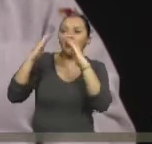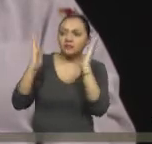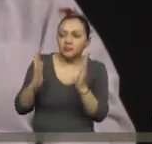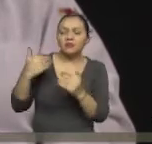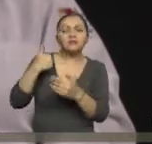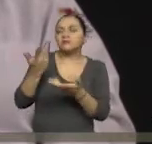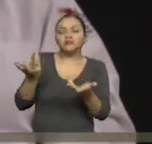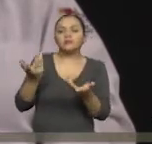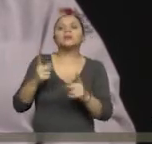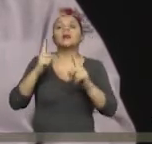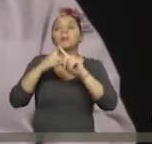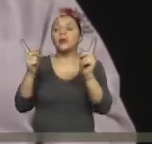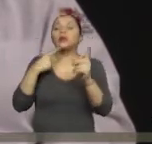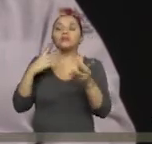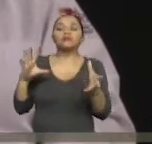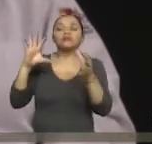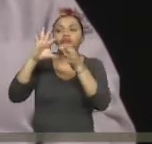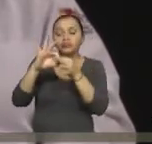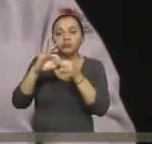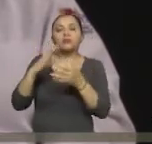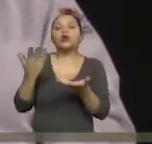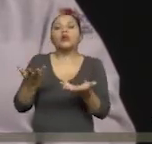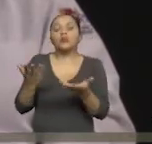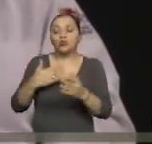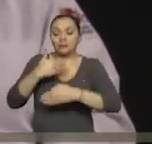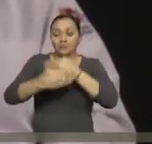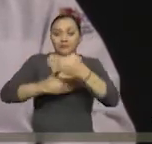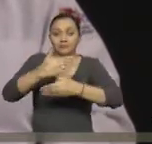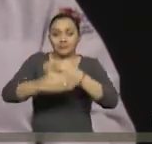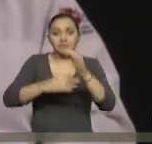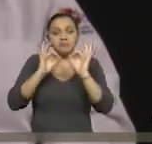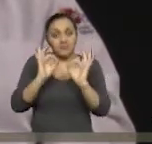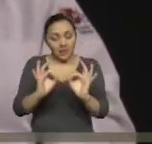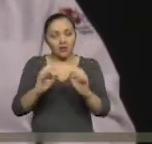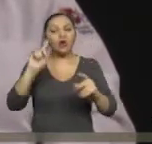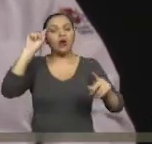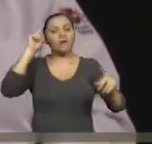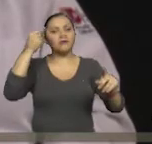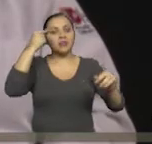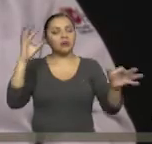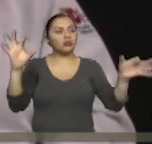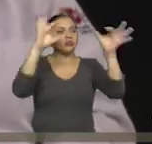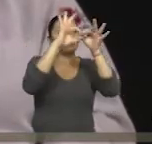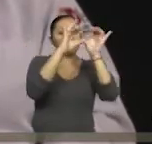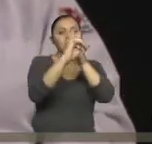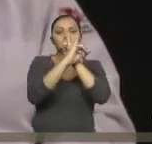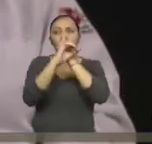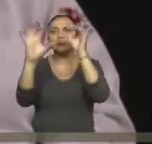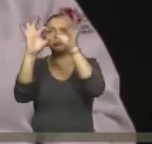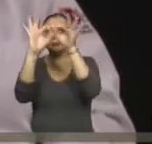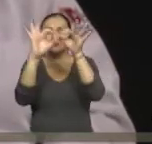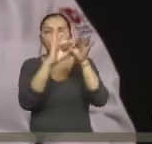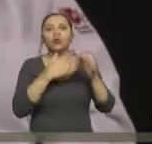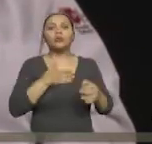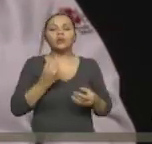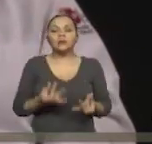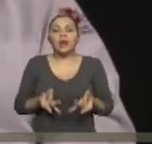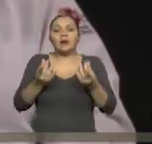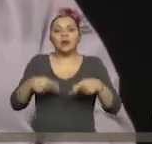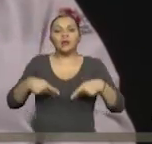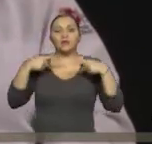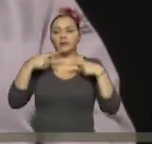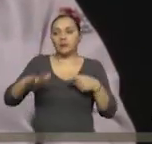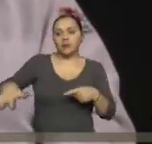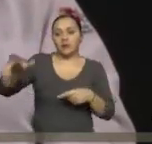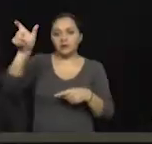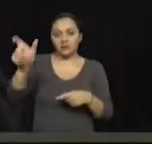alianzas estratégicas, gubernamentales o no gubernamentales, a fin de facilitar el mejoramiento de la calidad de vida de esta familia.